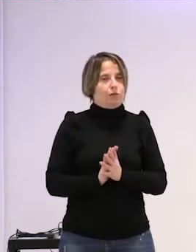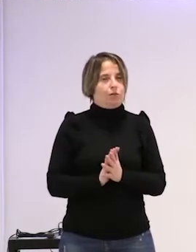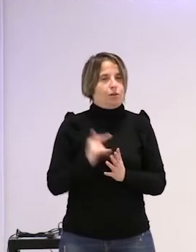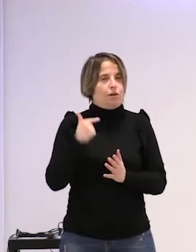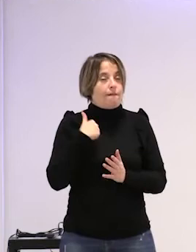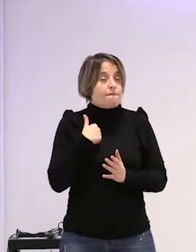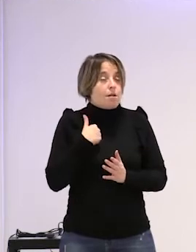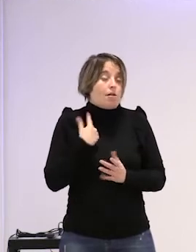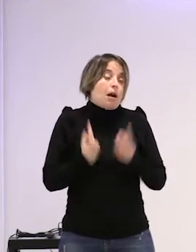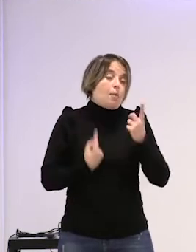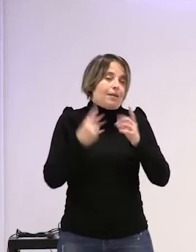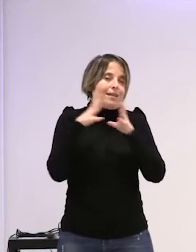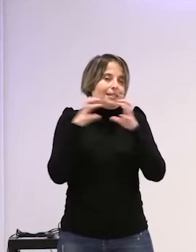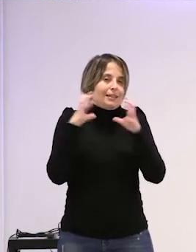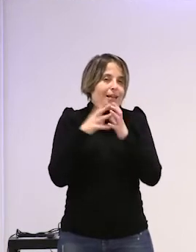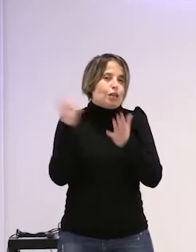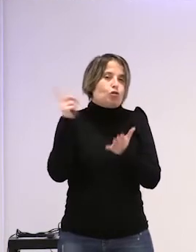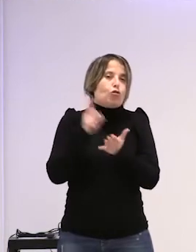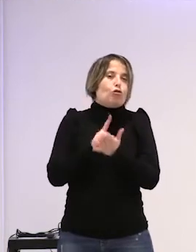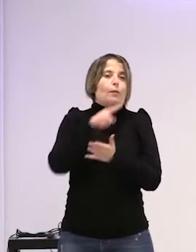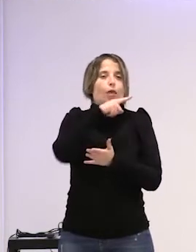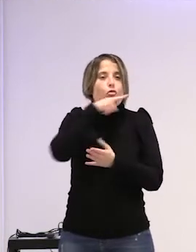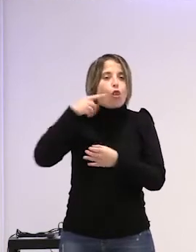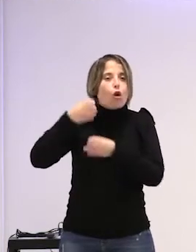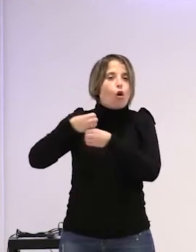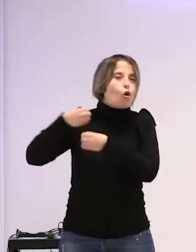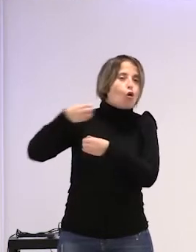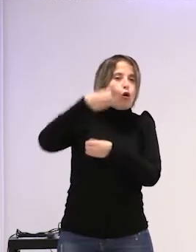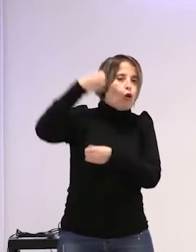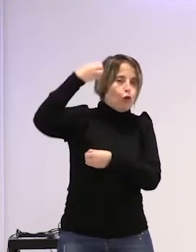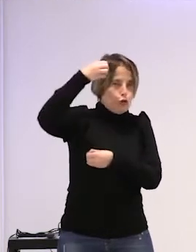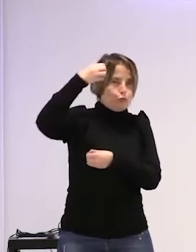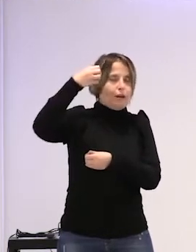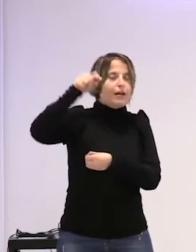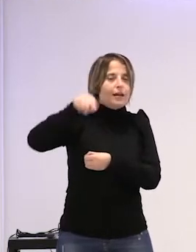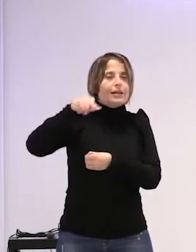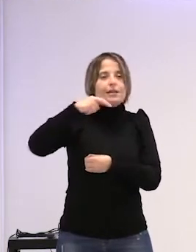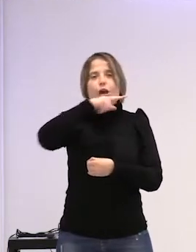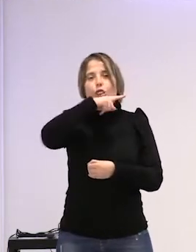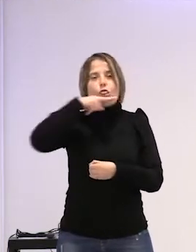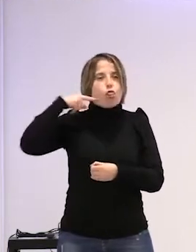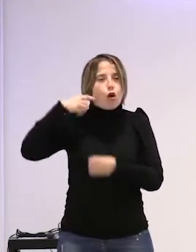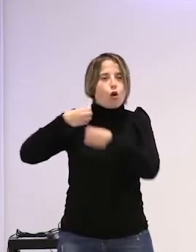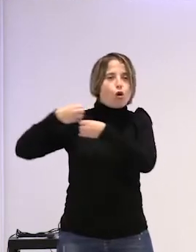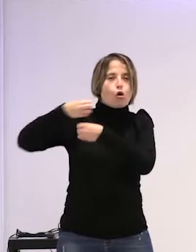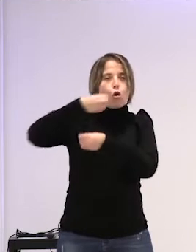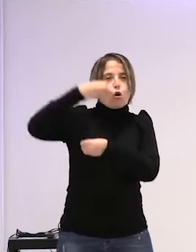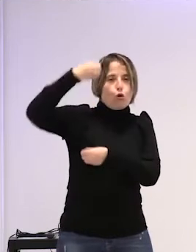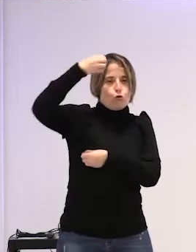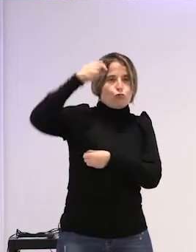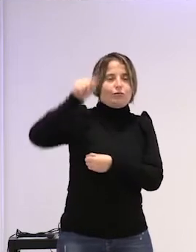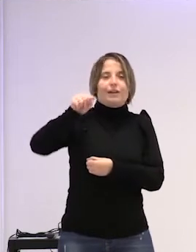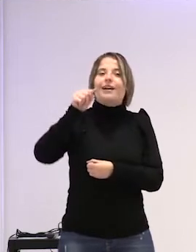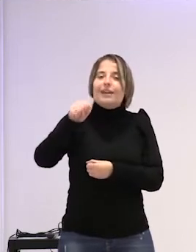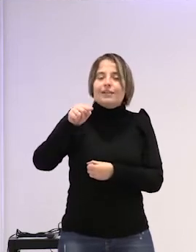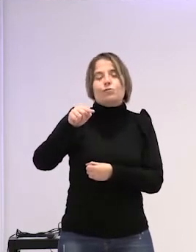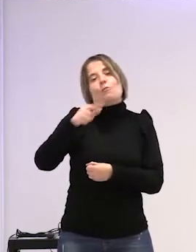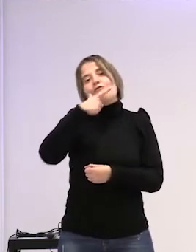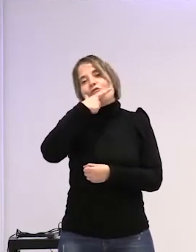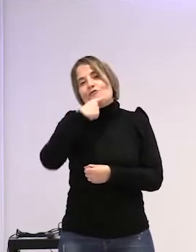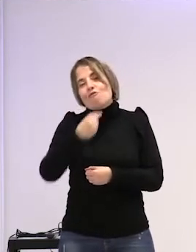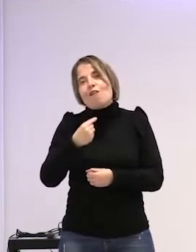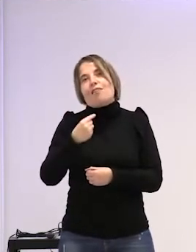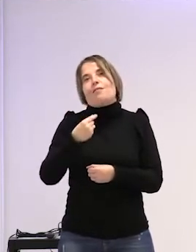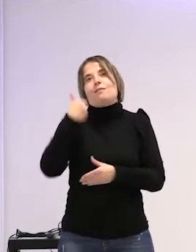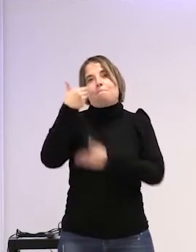ganas de ella de volver al dolor de la columna y volvía volvía al dolor de la columna porque esa era más llevadera a